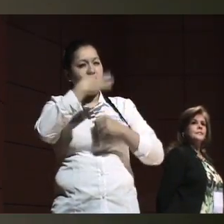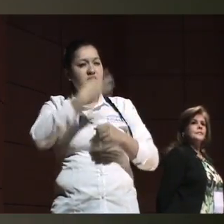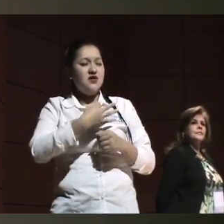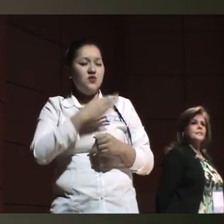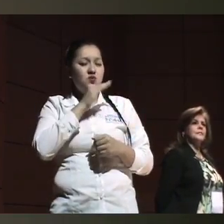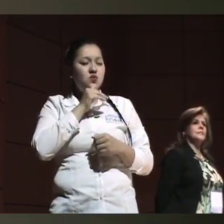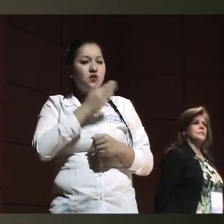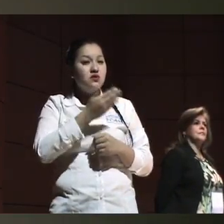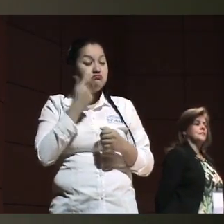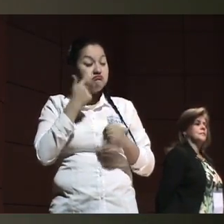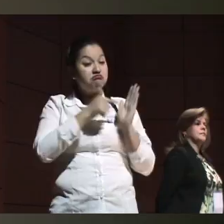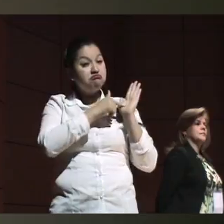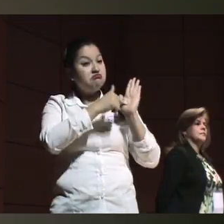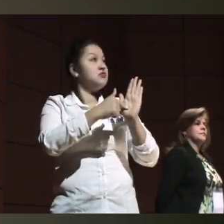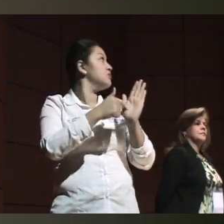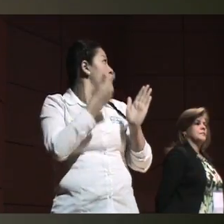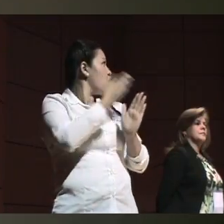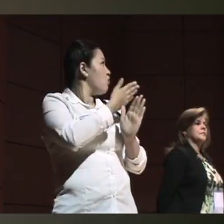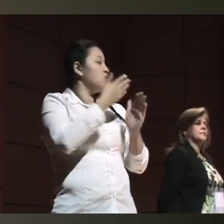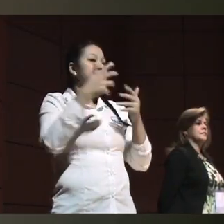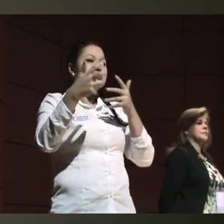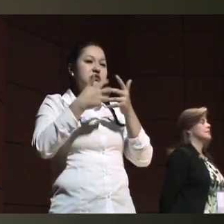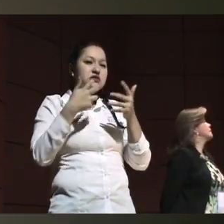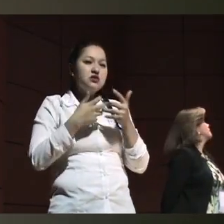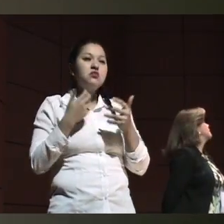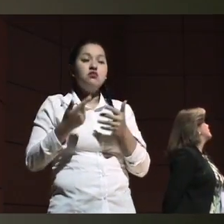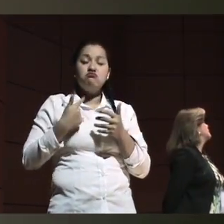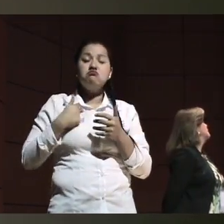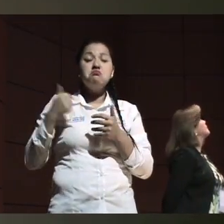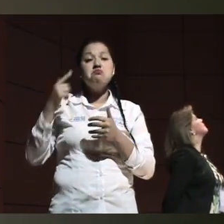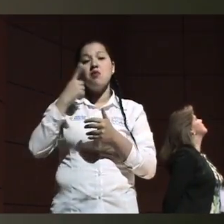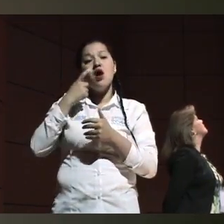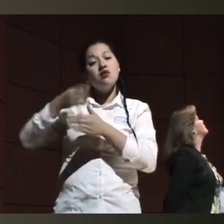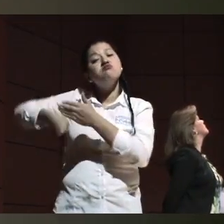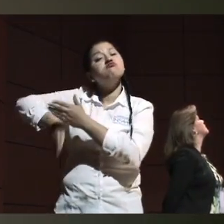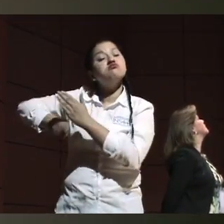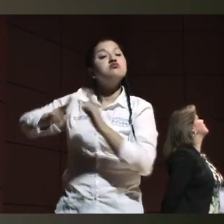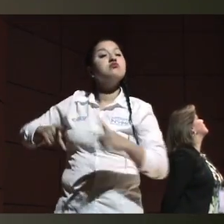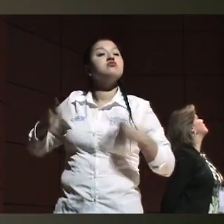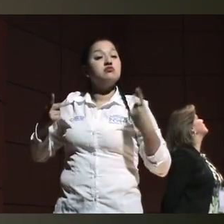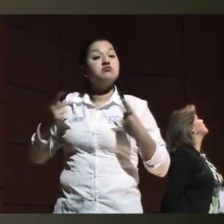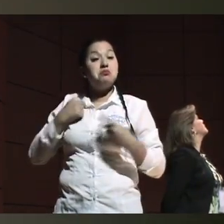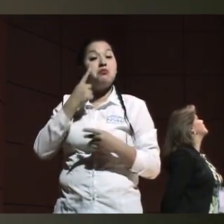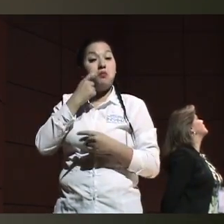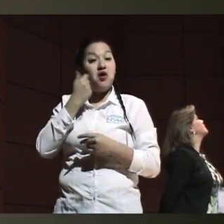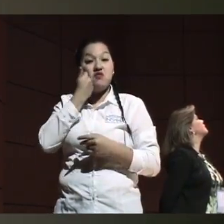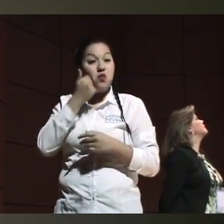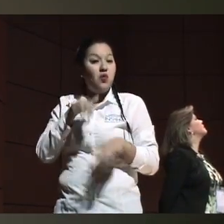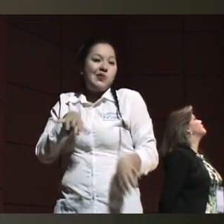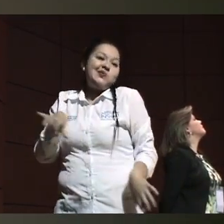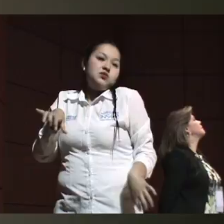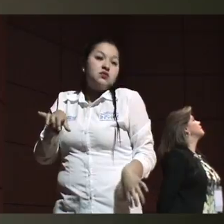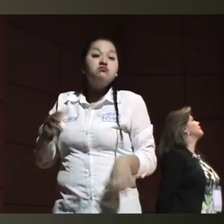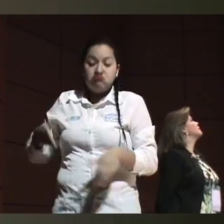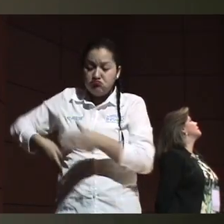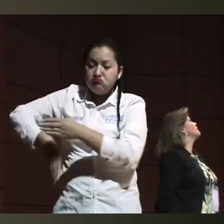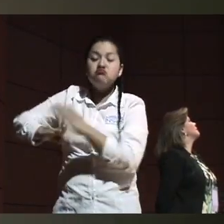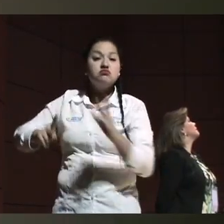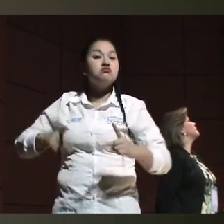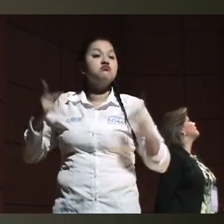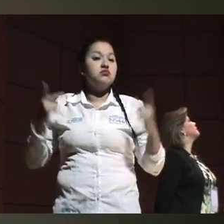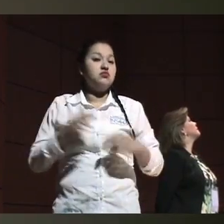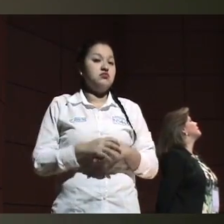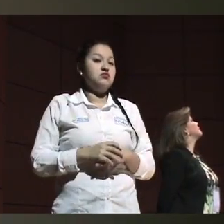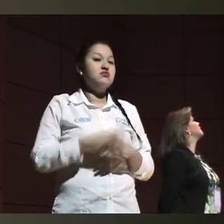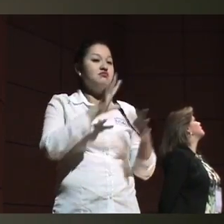apoyo familiar e incondicional, hemos logrado vivir muchos años con la enfermedad. Como dice Juvenal, él no escoge personas,